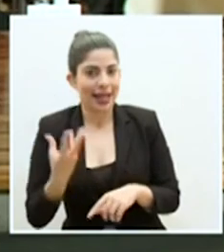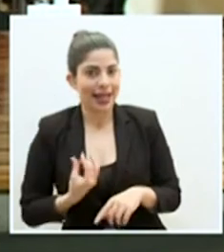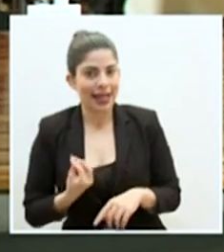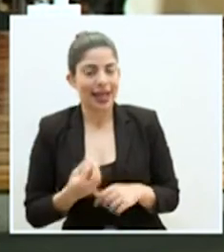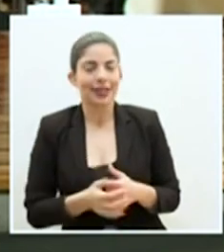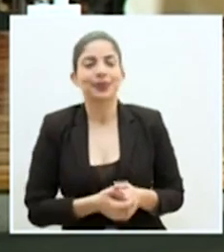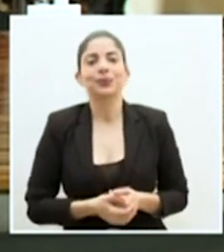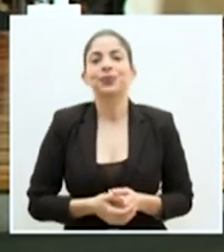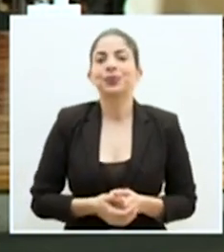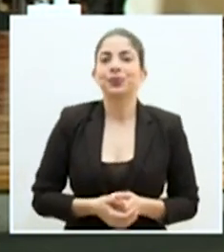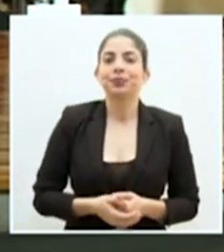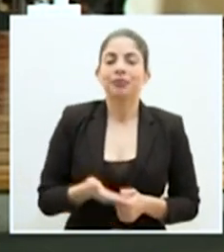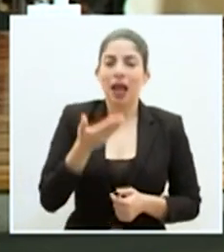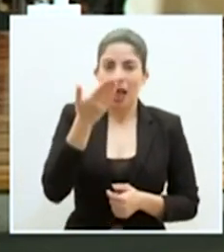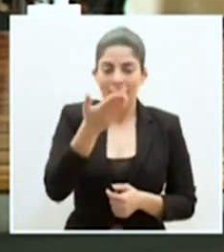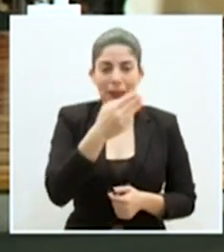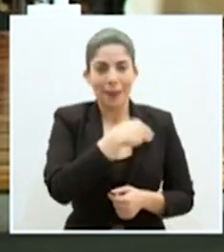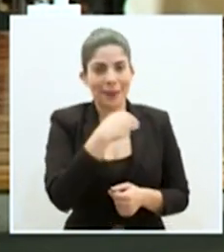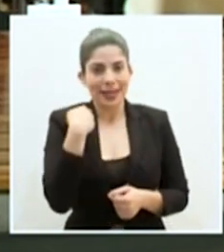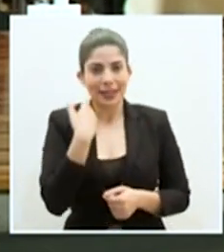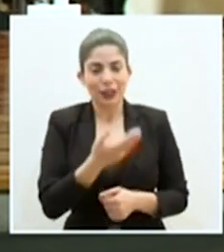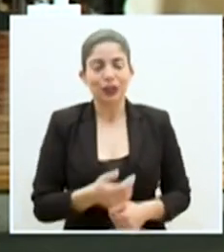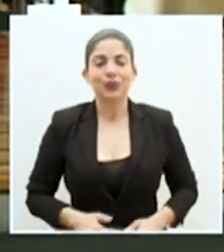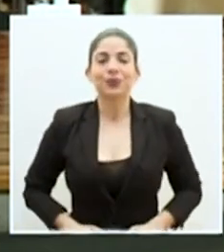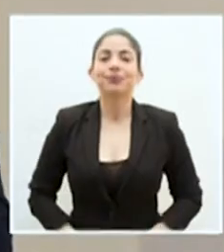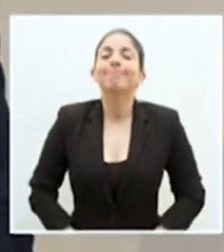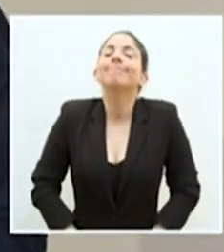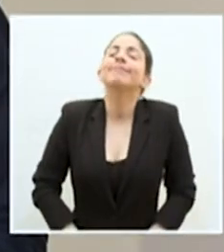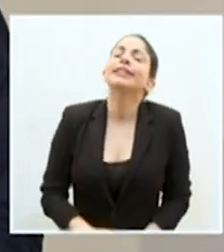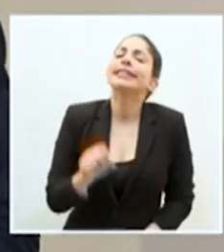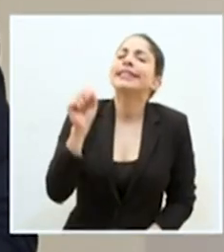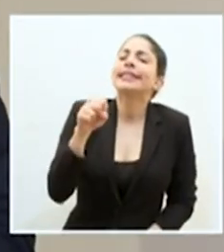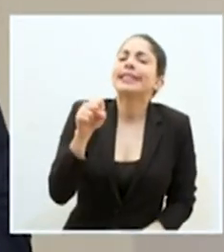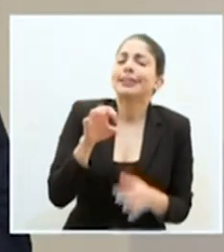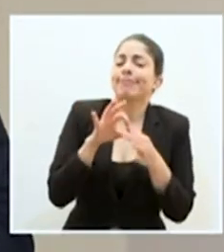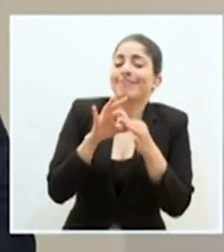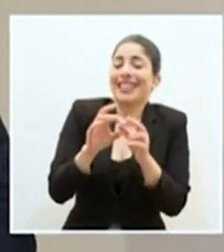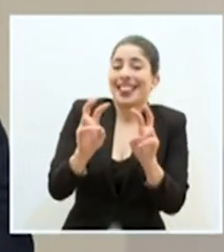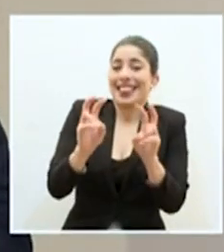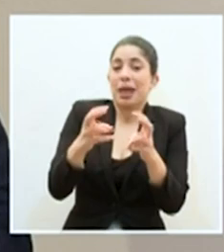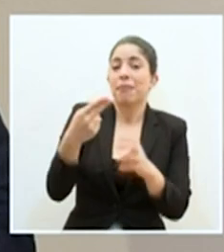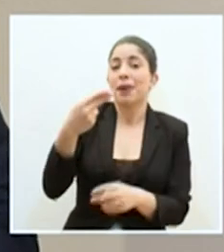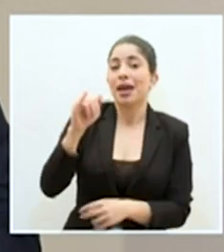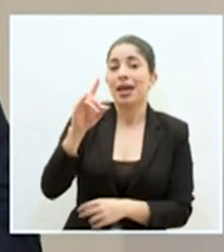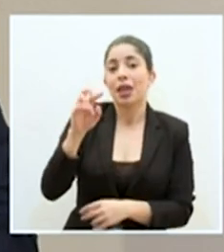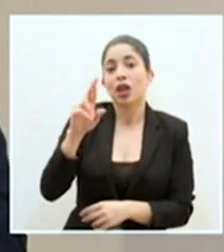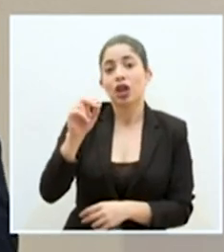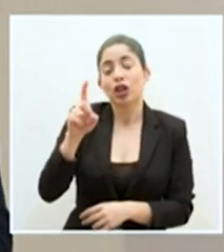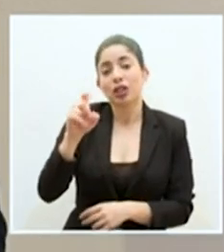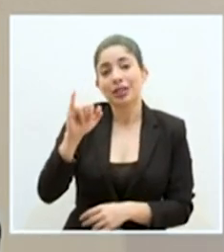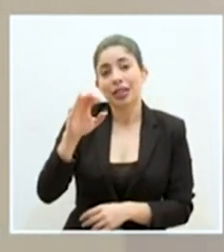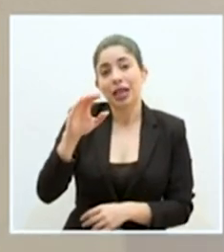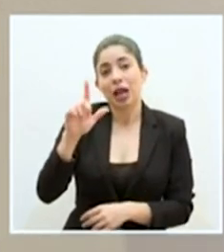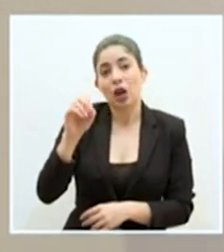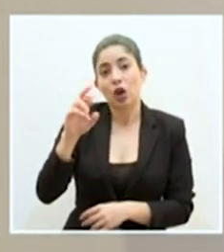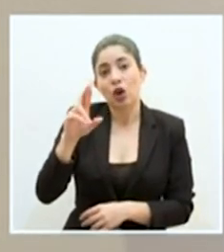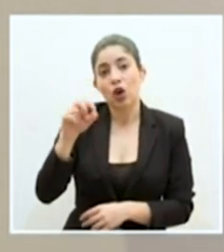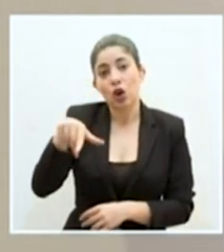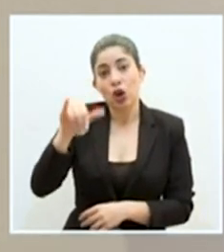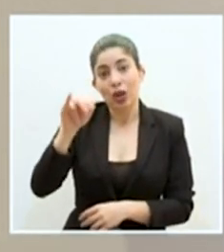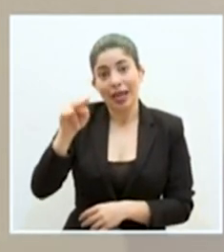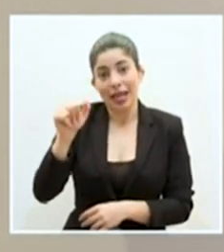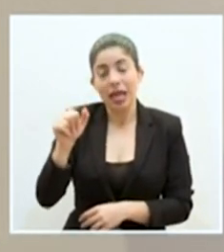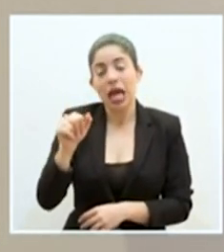Yanina Dinarte. Adelante, ministro. Sí, con respecto al tema de la hidroxicloroquina, pues en realidad tanto